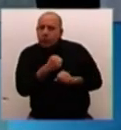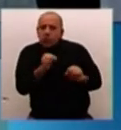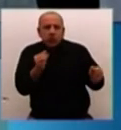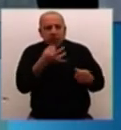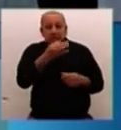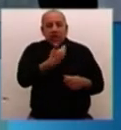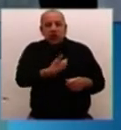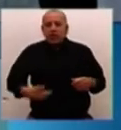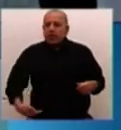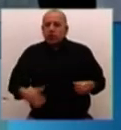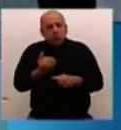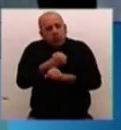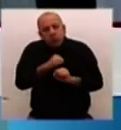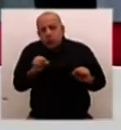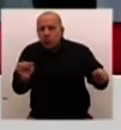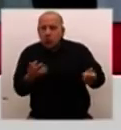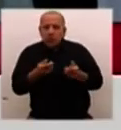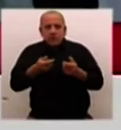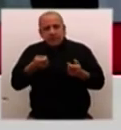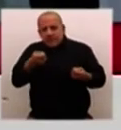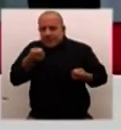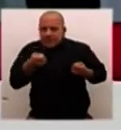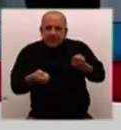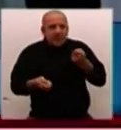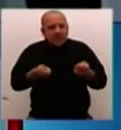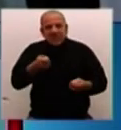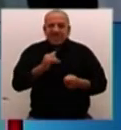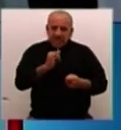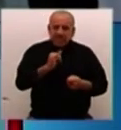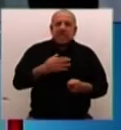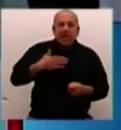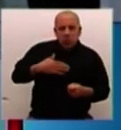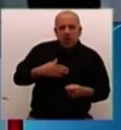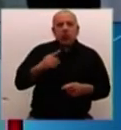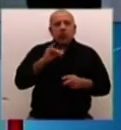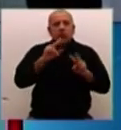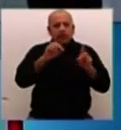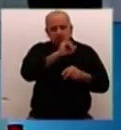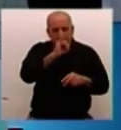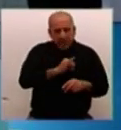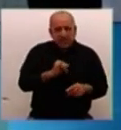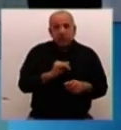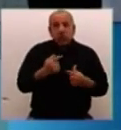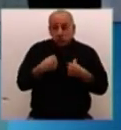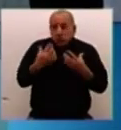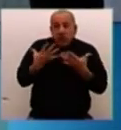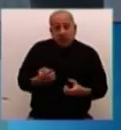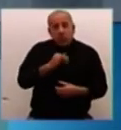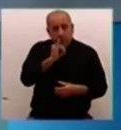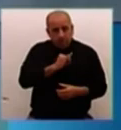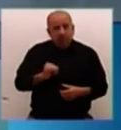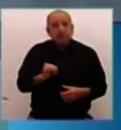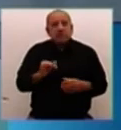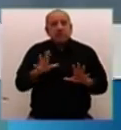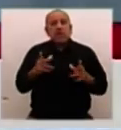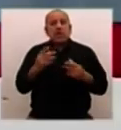apoyara el acuerdo, porque vamos a encontrar muchos, entre otros los que promocionaron el no, que dicen, nosotros queremos la paz de Colombia, pero la queremos